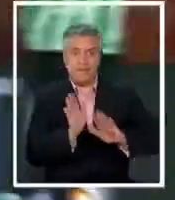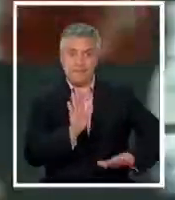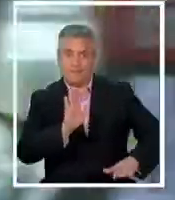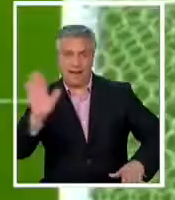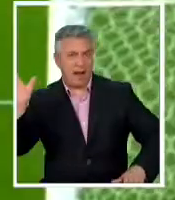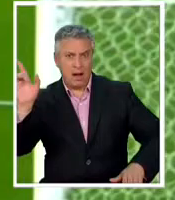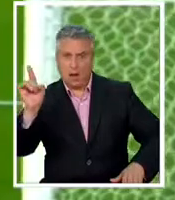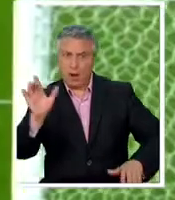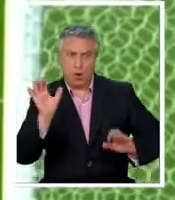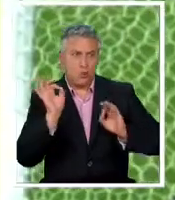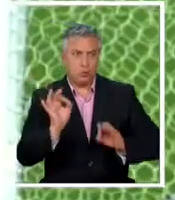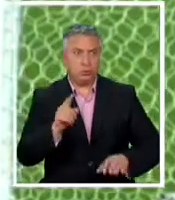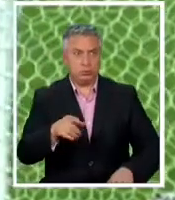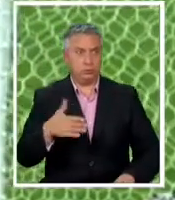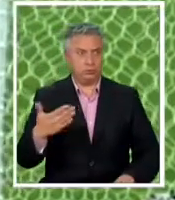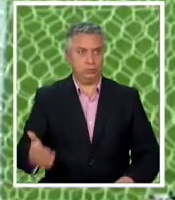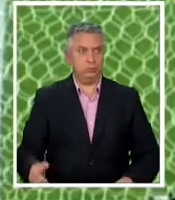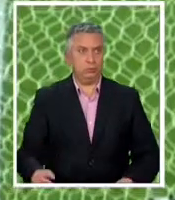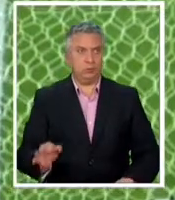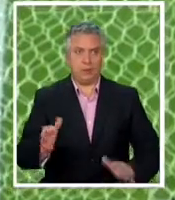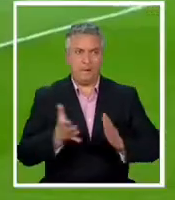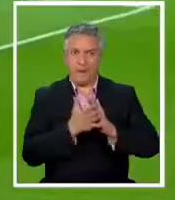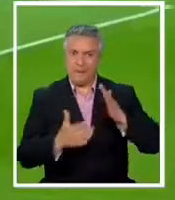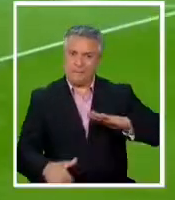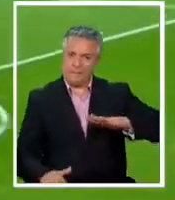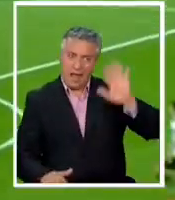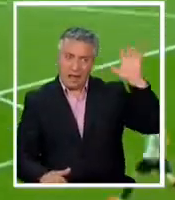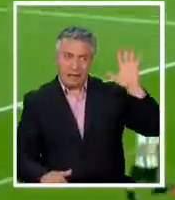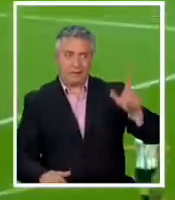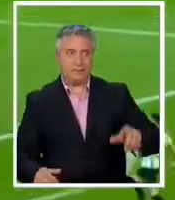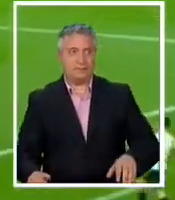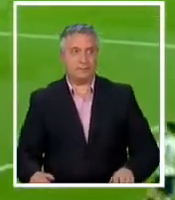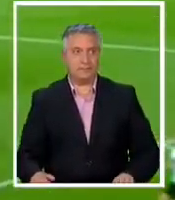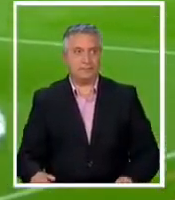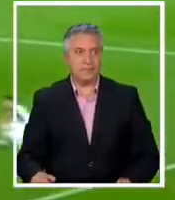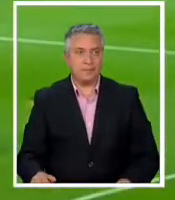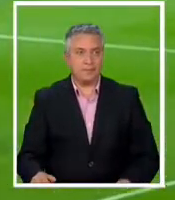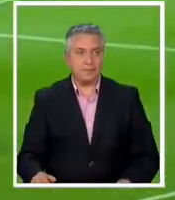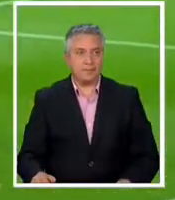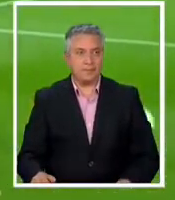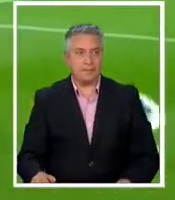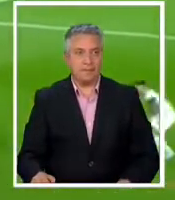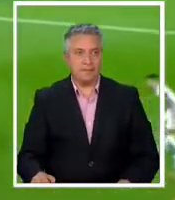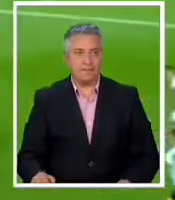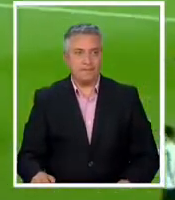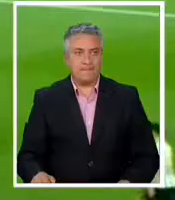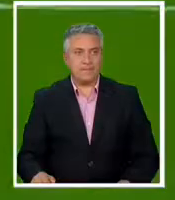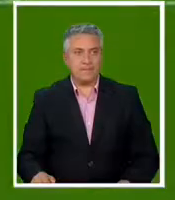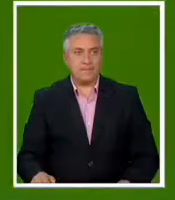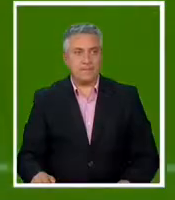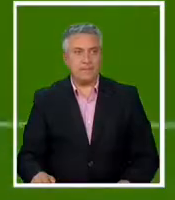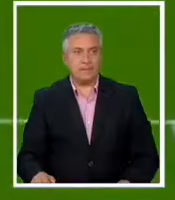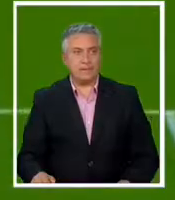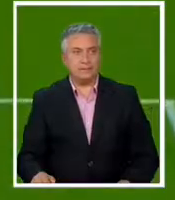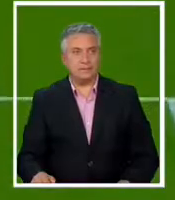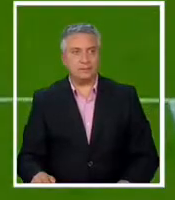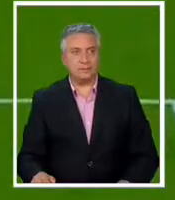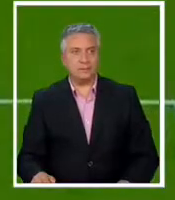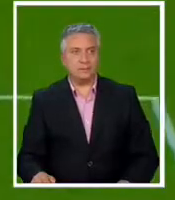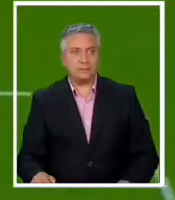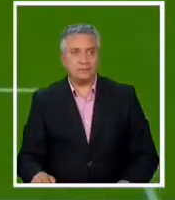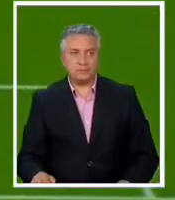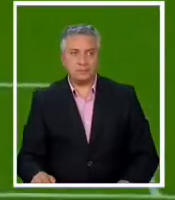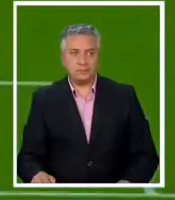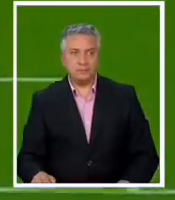fantástica que arquero por Dios arquero de época lo que salvó Claudio Bravo sacó la chapa la experiencia